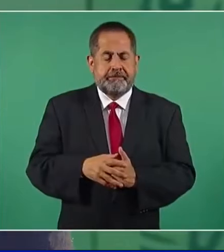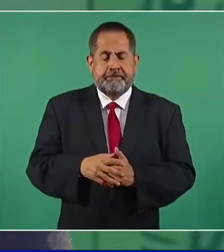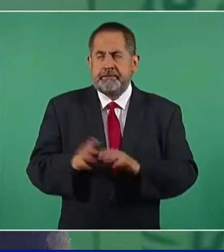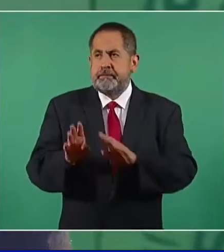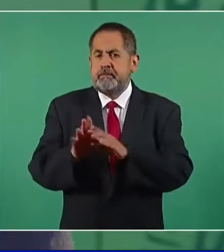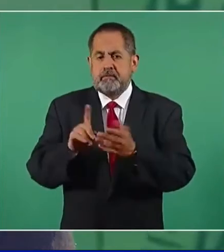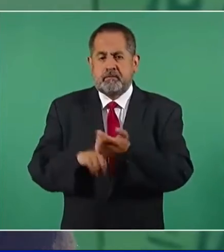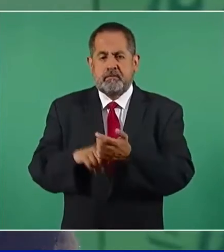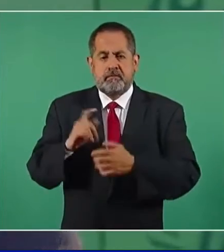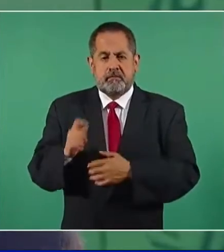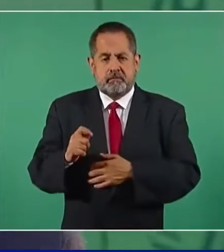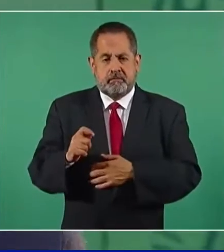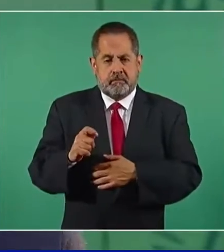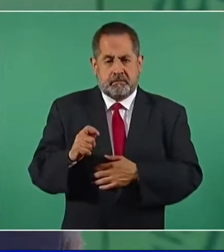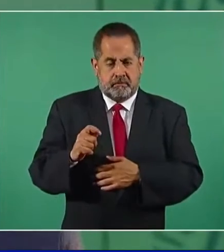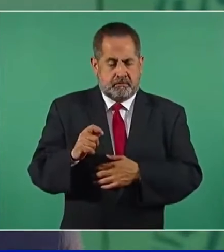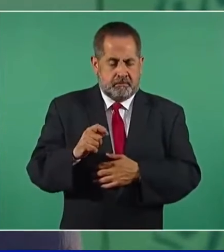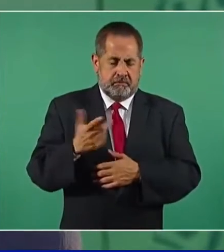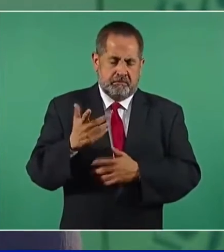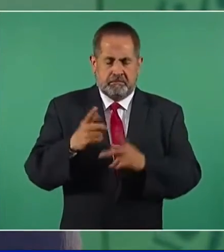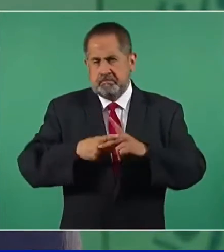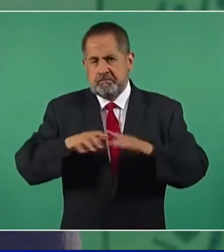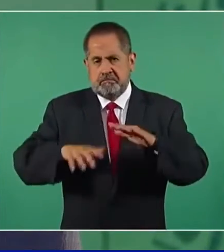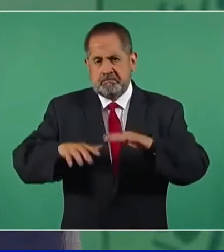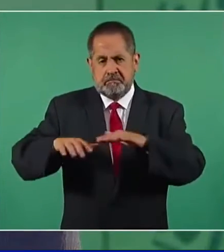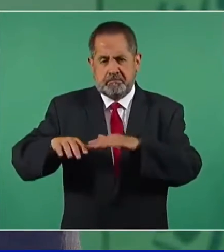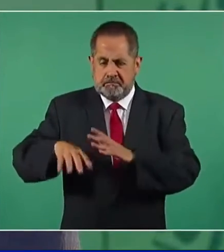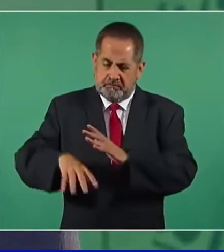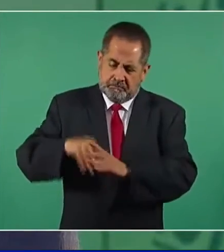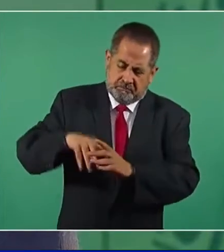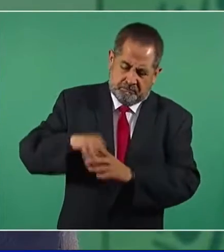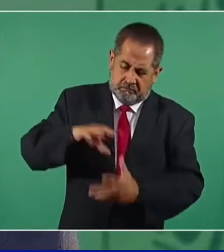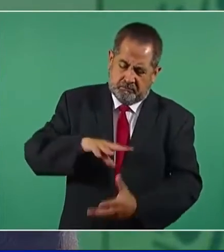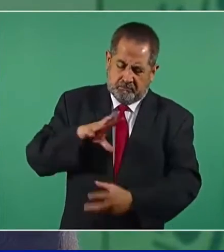10 y 12 dólares de extracción.